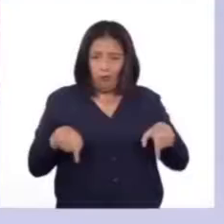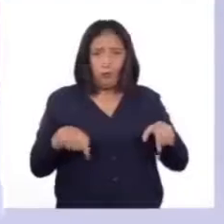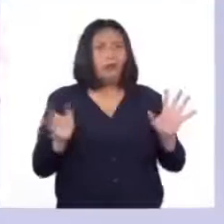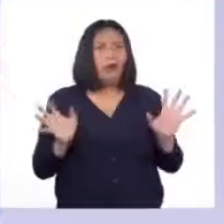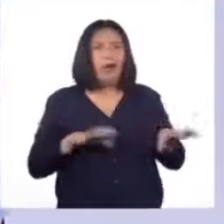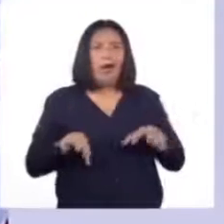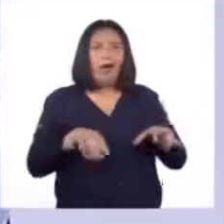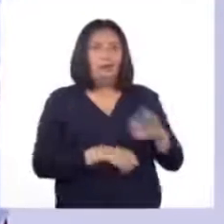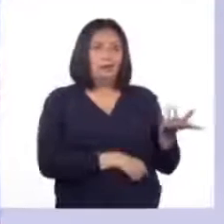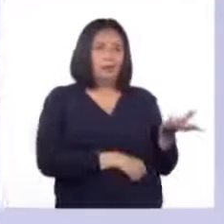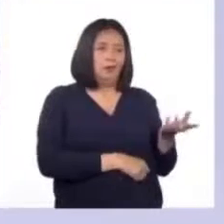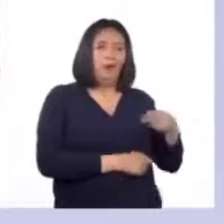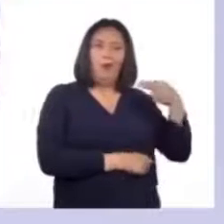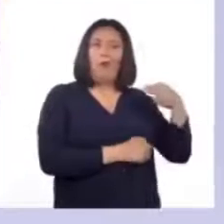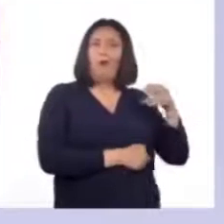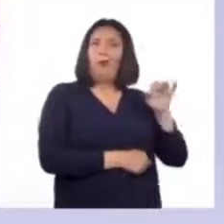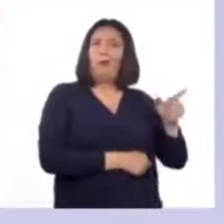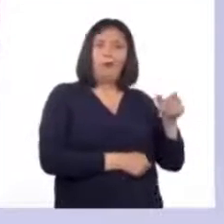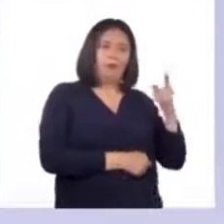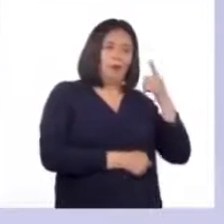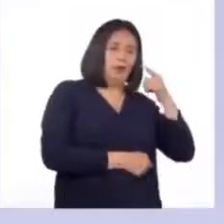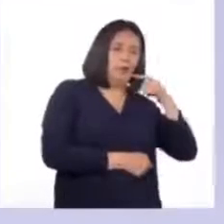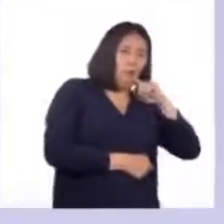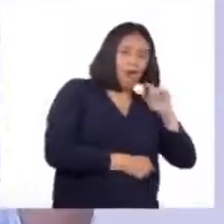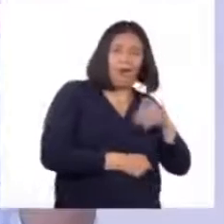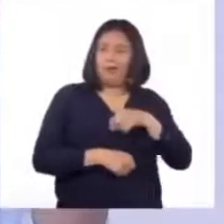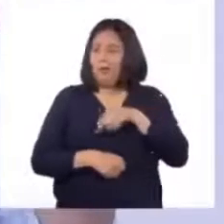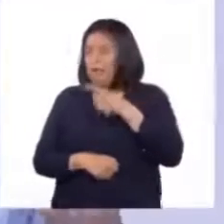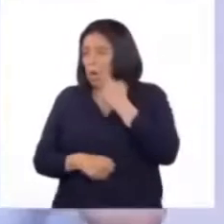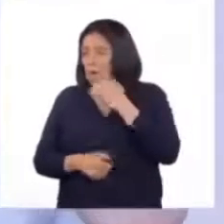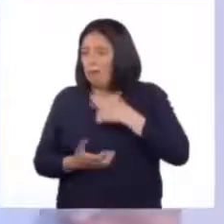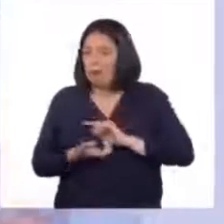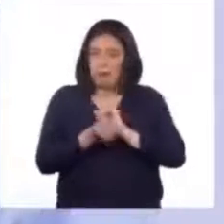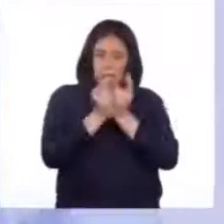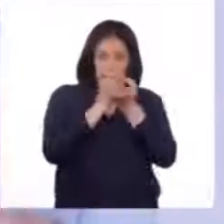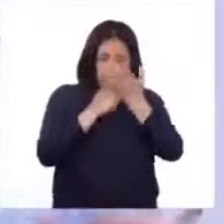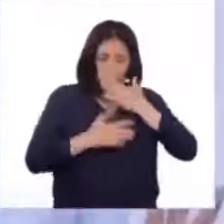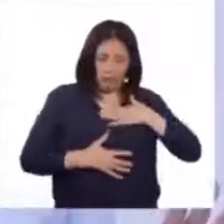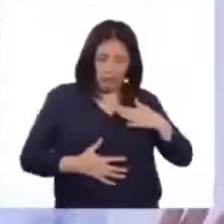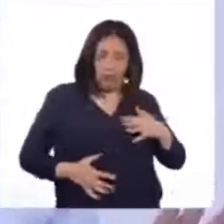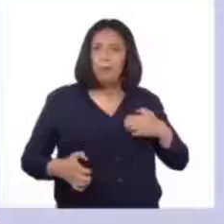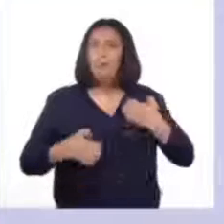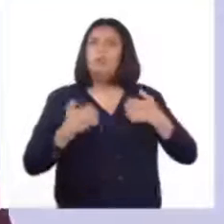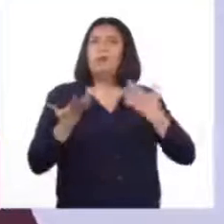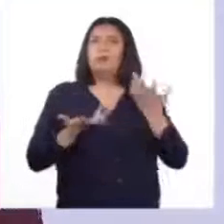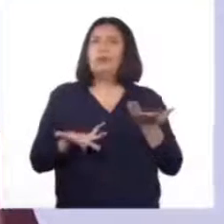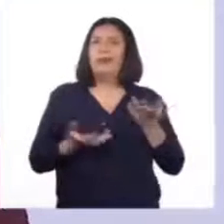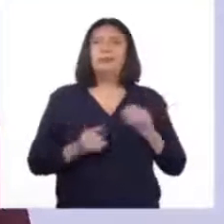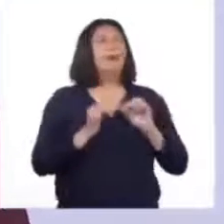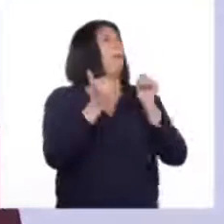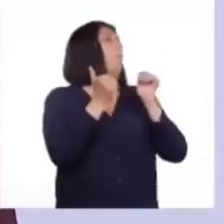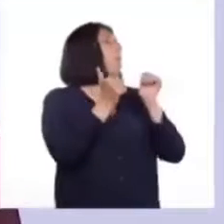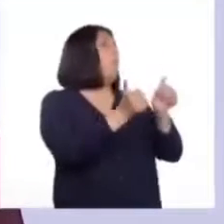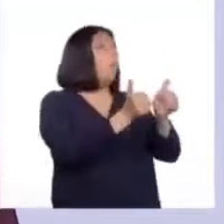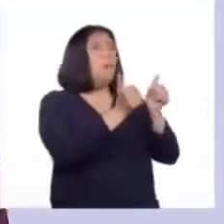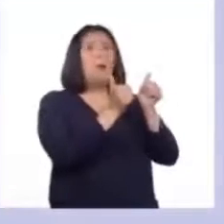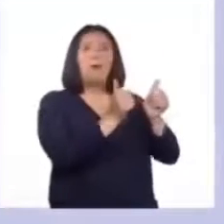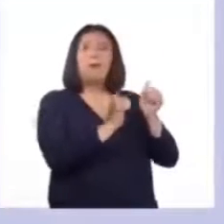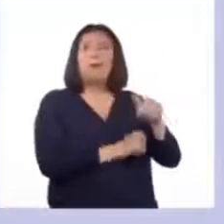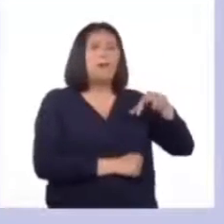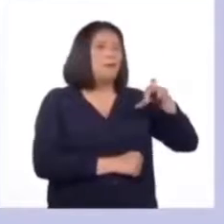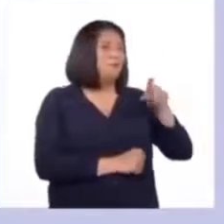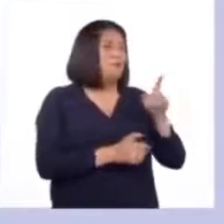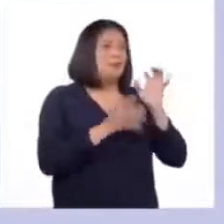femeninas y masculinas que ocasionan los cambios físicos y emocionales típicos de la pubertad. Excelente, Patricia.